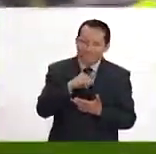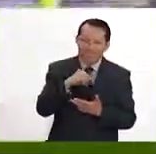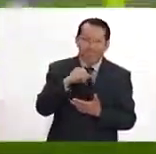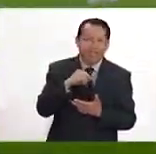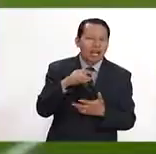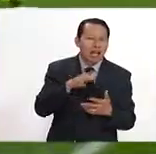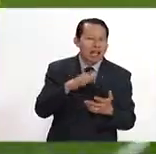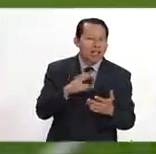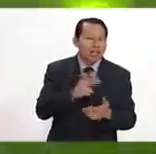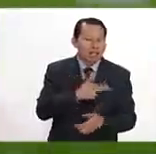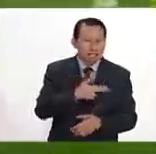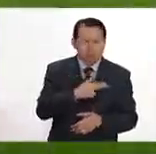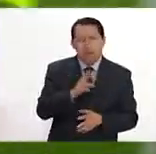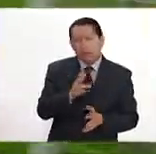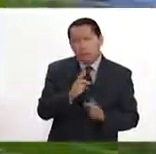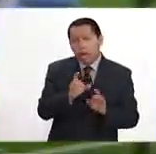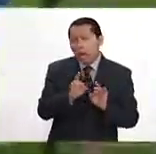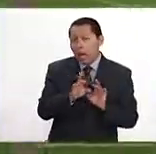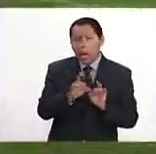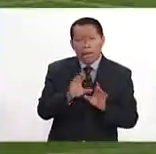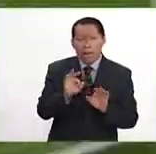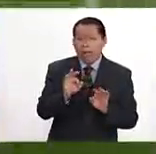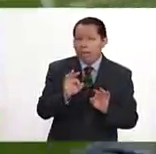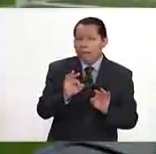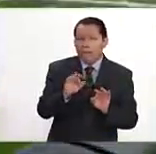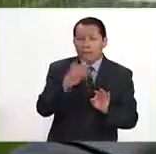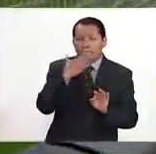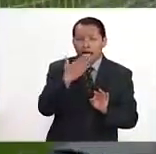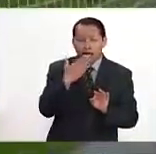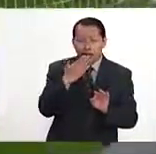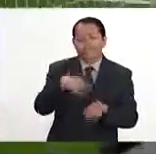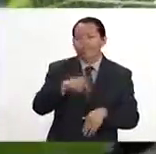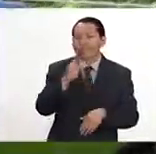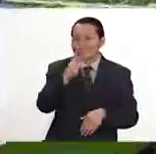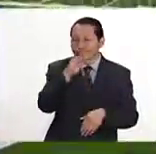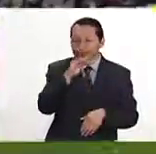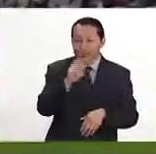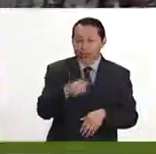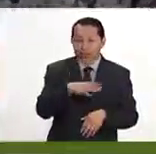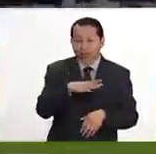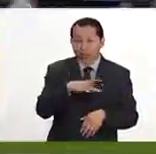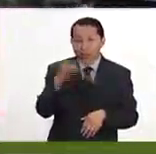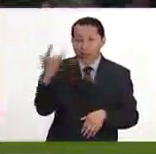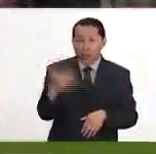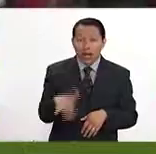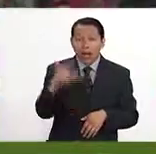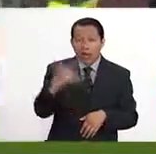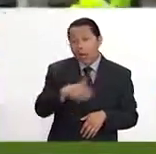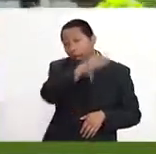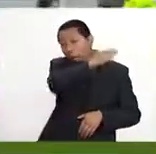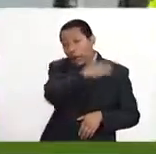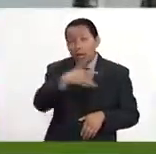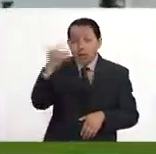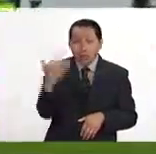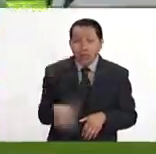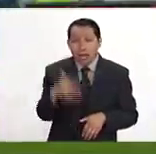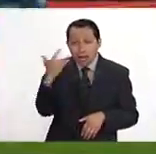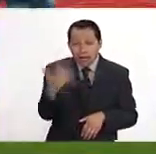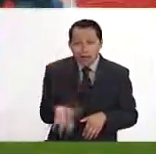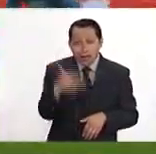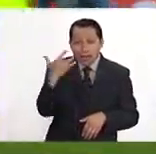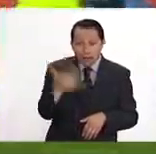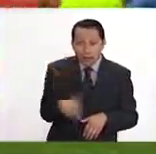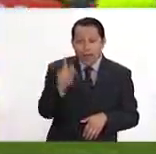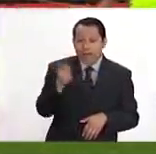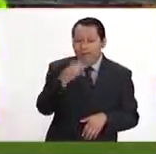Se supone que ya lo había superado, pero resulta que no, los dolores de esta lesión en la espalda continúan. Entonces, tiene que